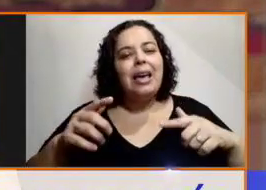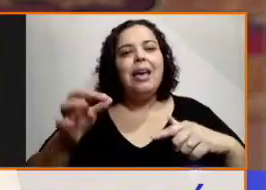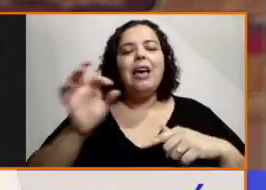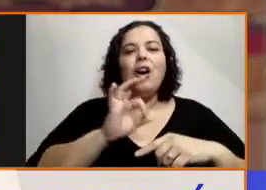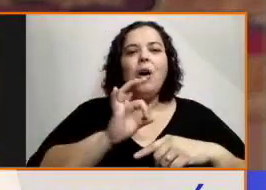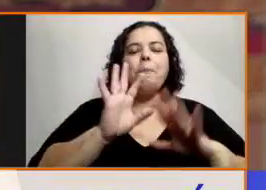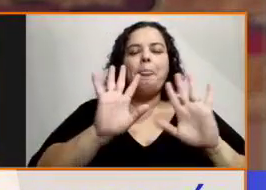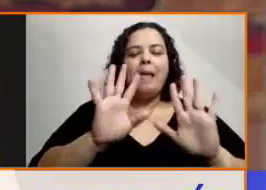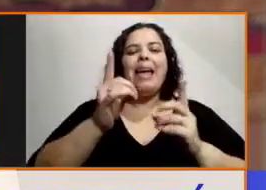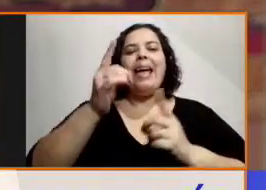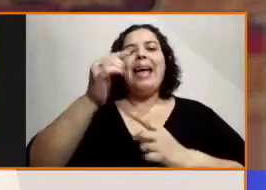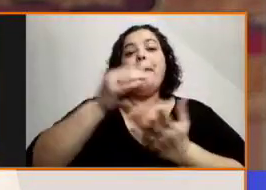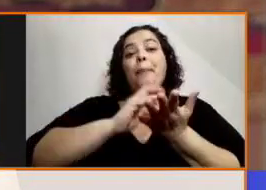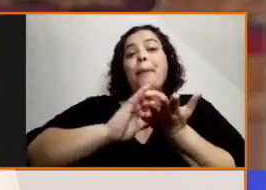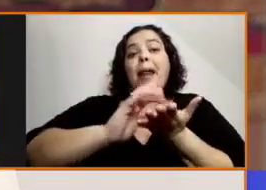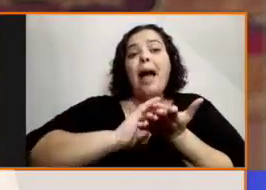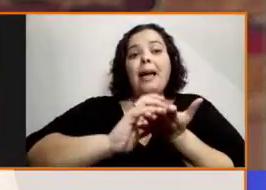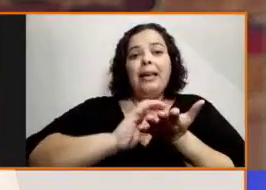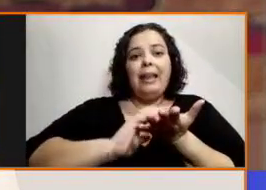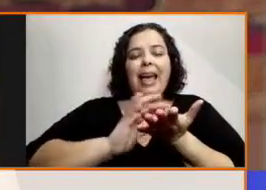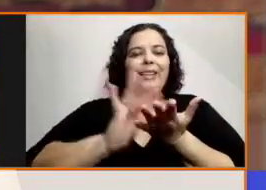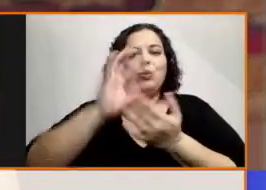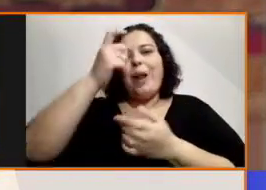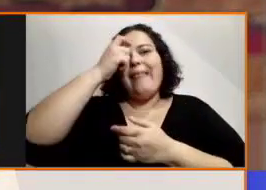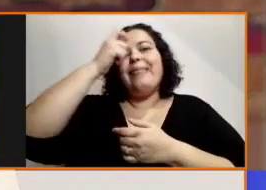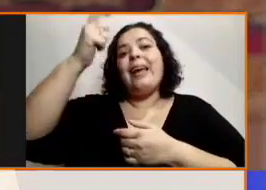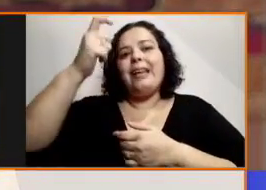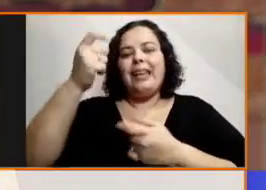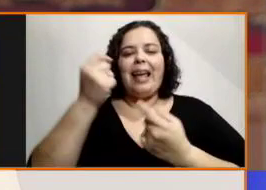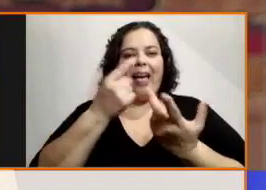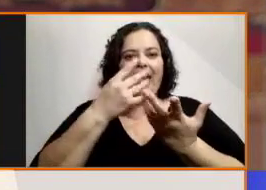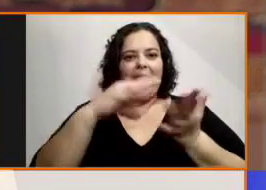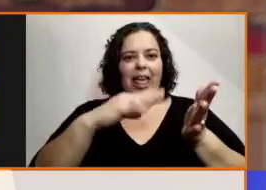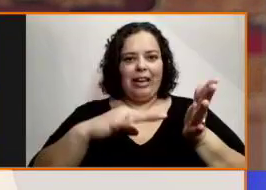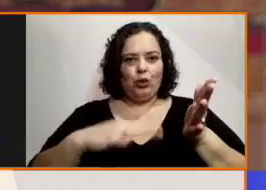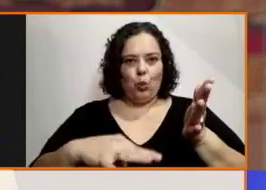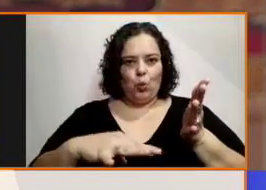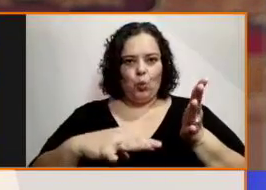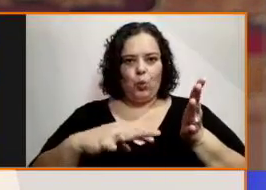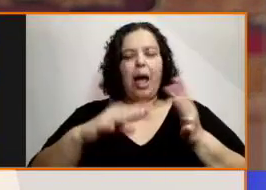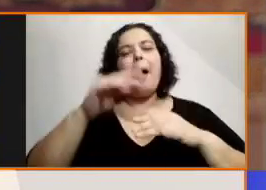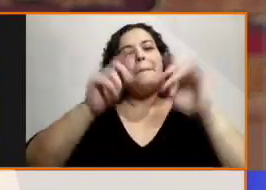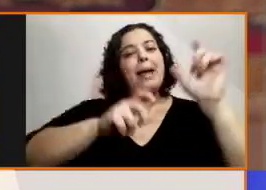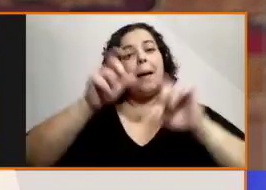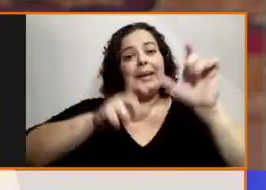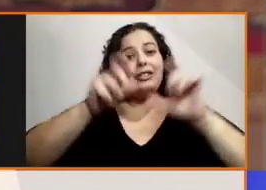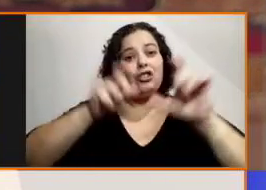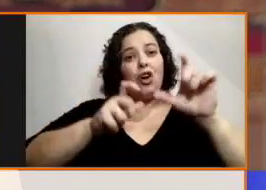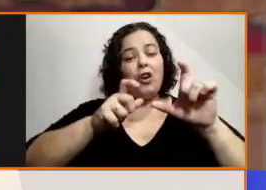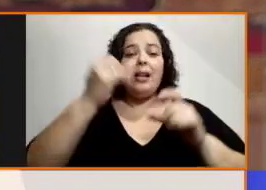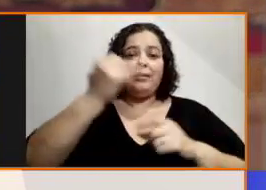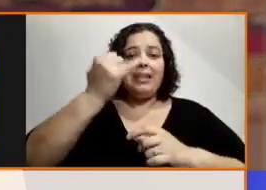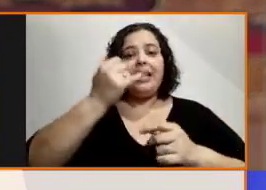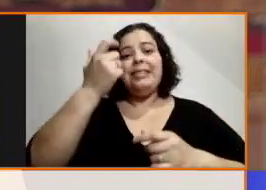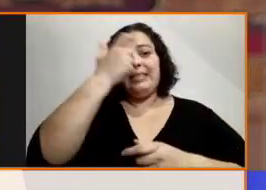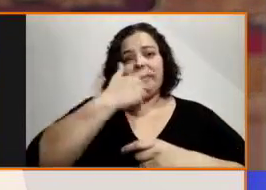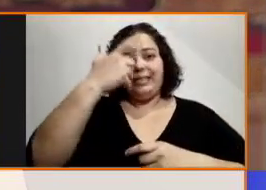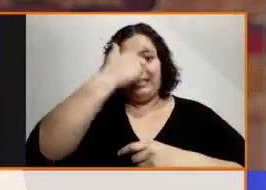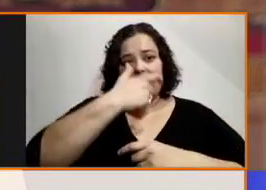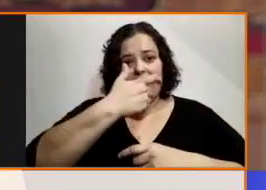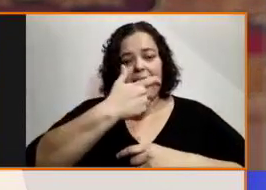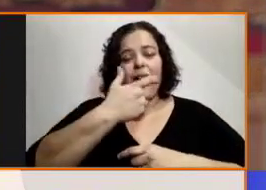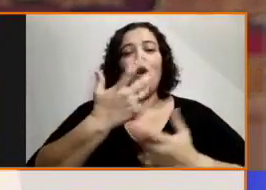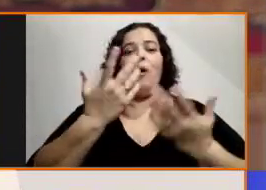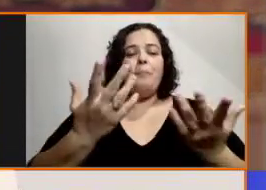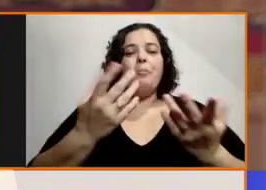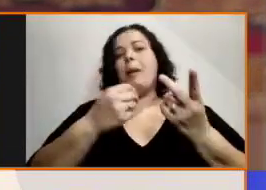Es una técnica, perfecto. Es una técnica de lectura para las personas en situación de discapacidad visual, más específicamente para las